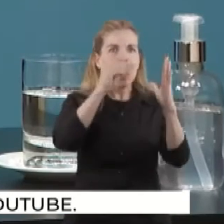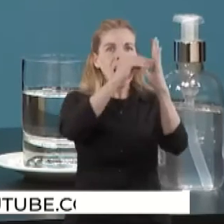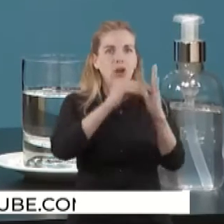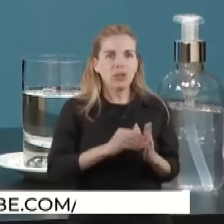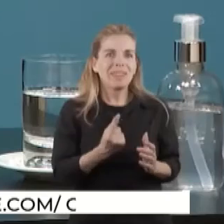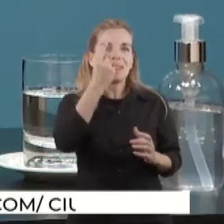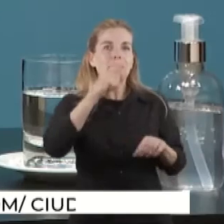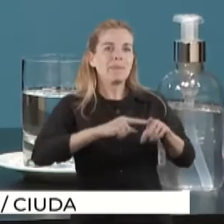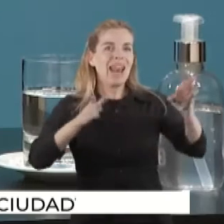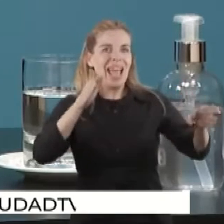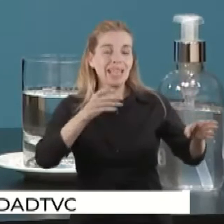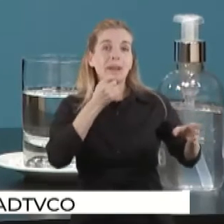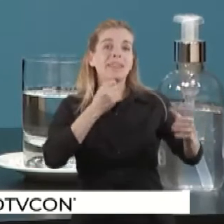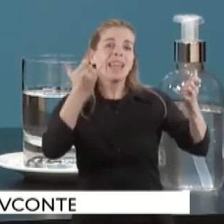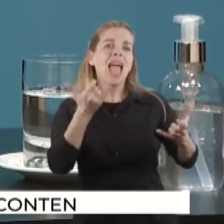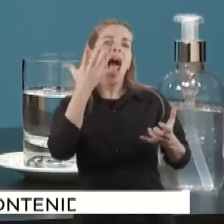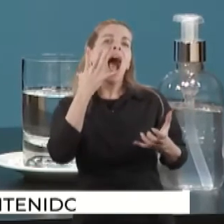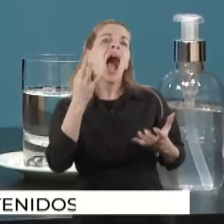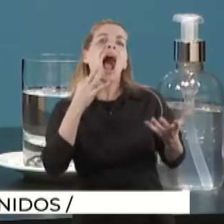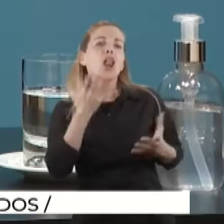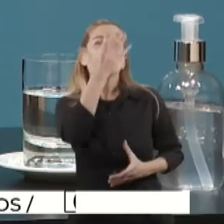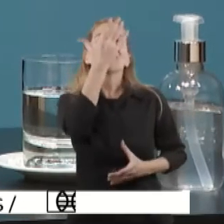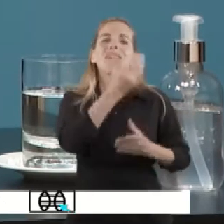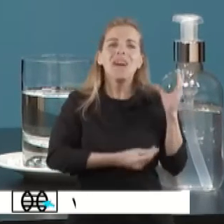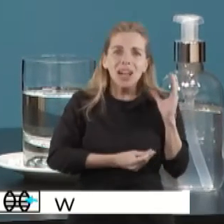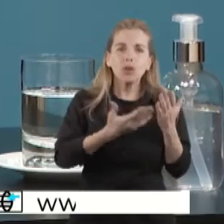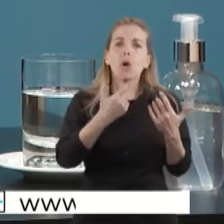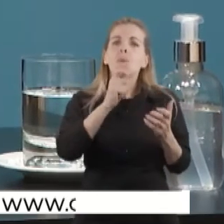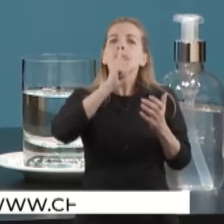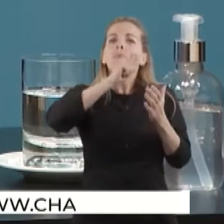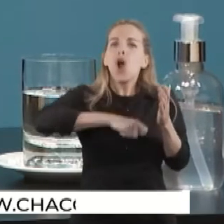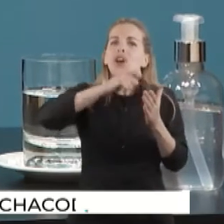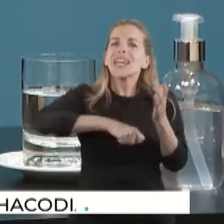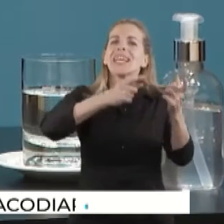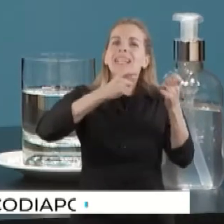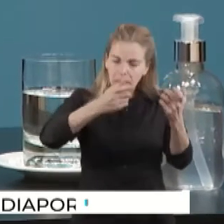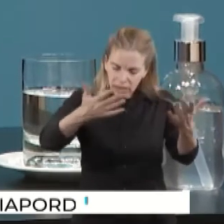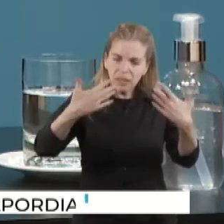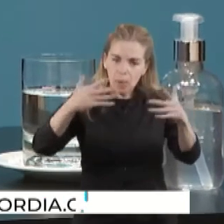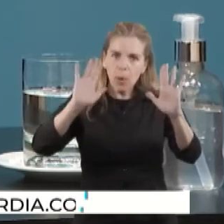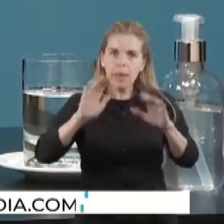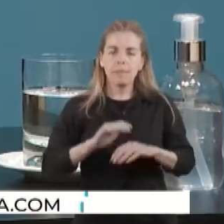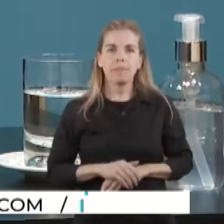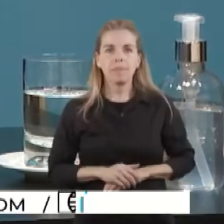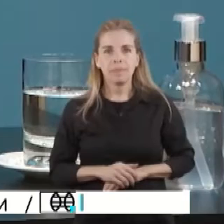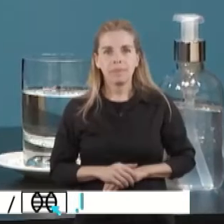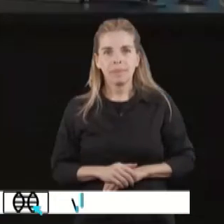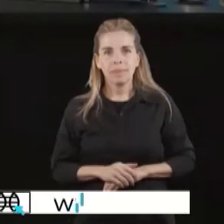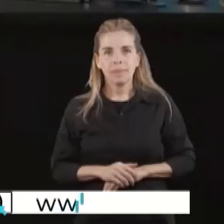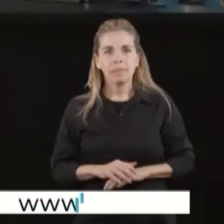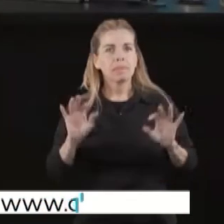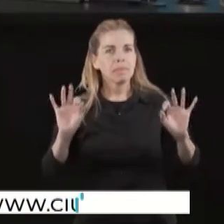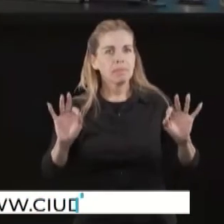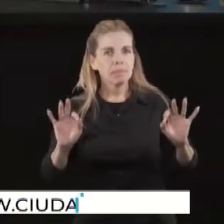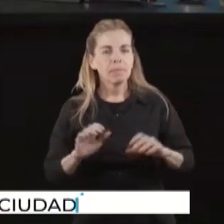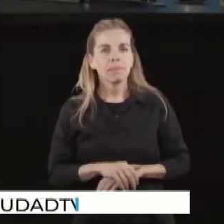eventualmente de rectificar si fuera necesario, antes de seguir con los próximos pasos de la segmentación tarifaria. Eso es todo.